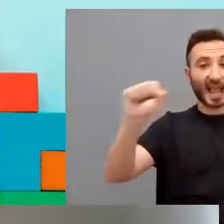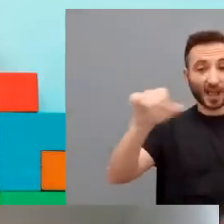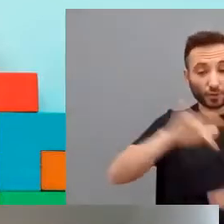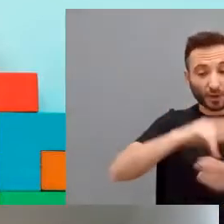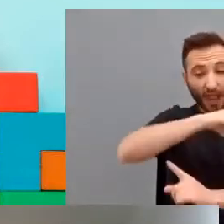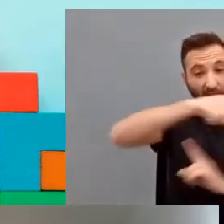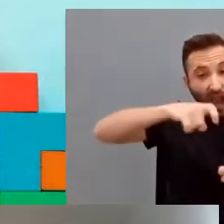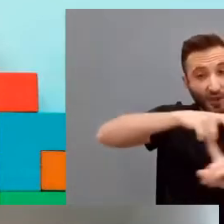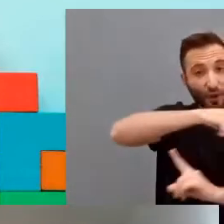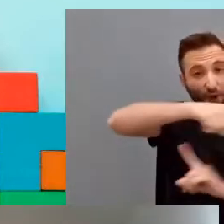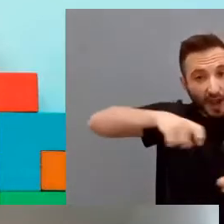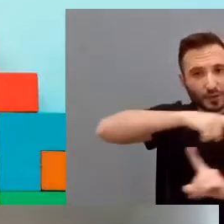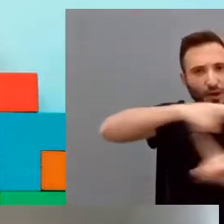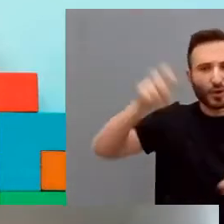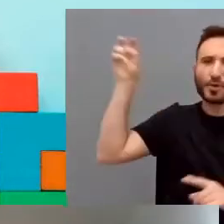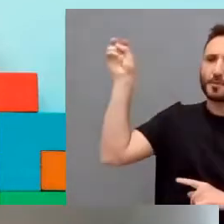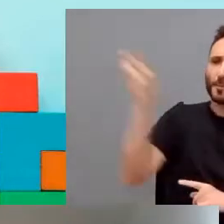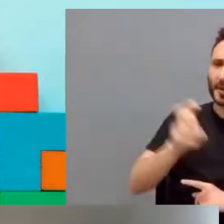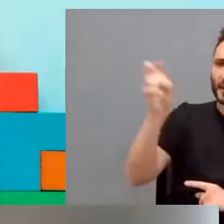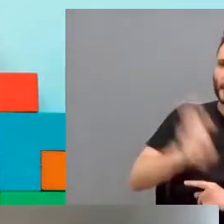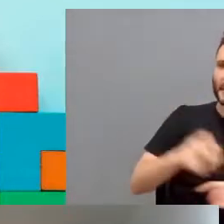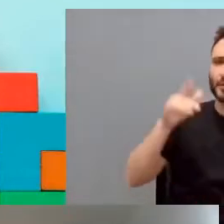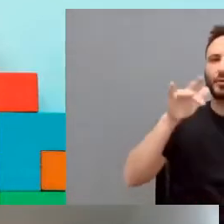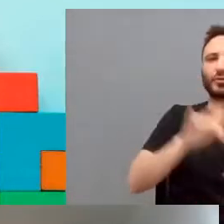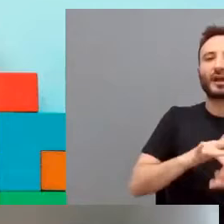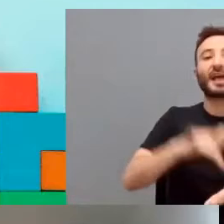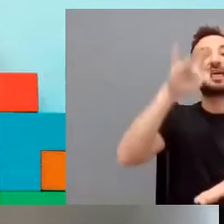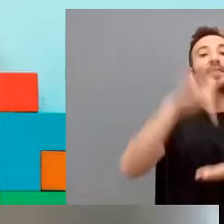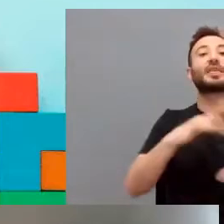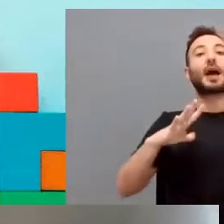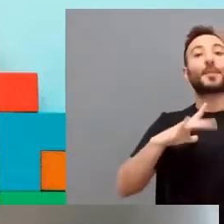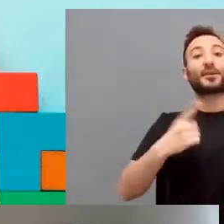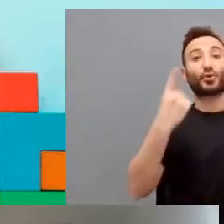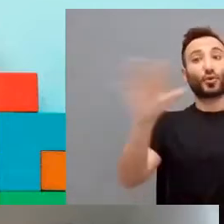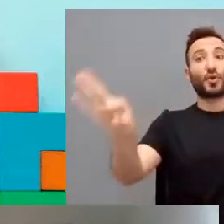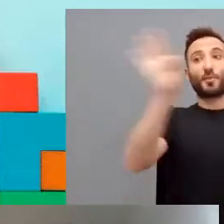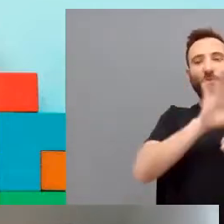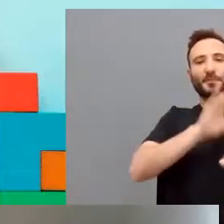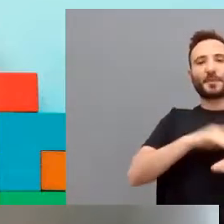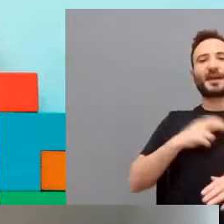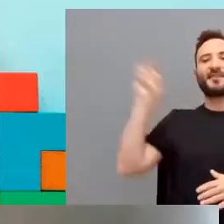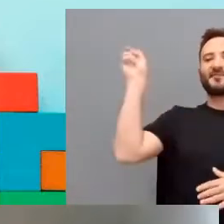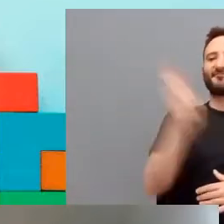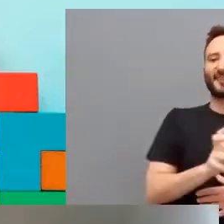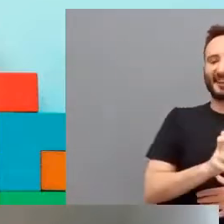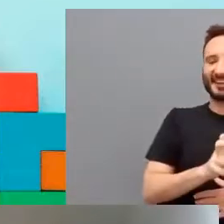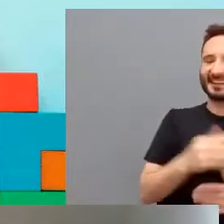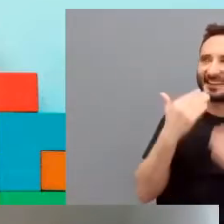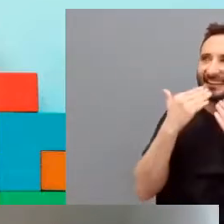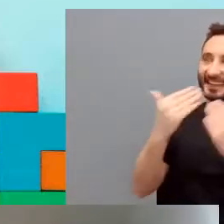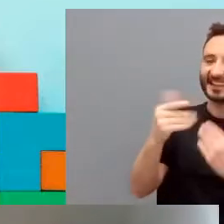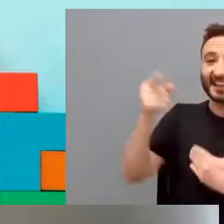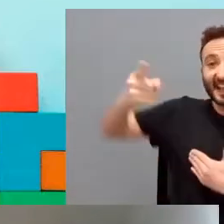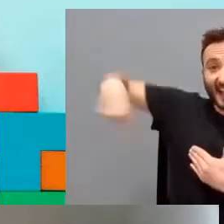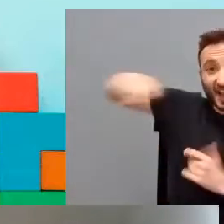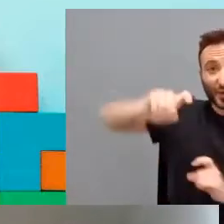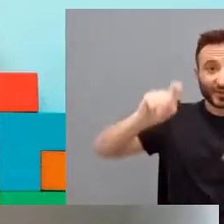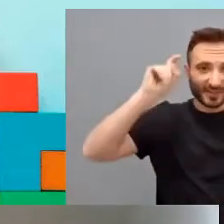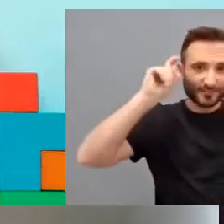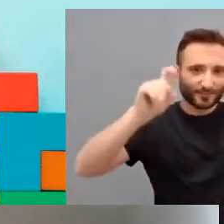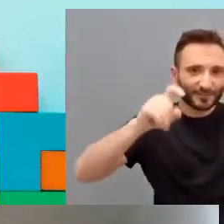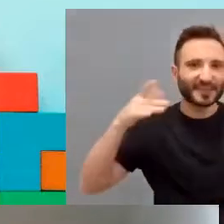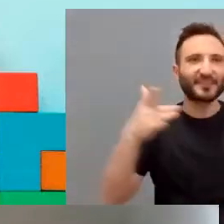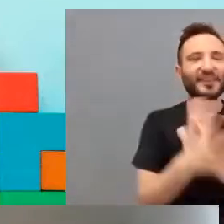y se lo han tomado tan en serio que se cogen un día de sus vacaciones para poder estar con nosotros. Y ellos les enseñan que no